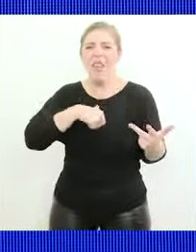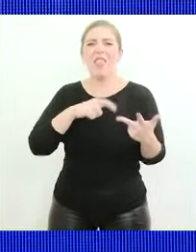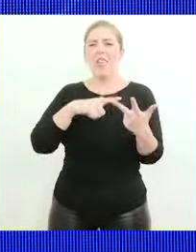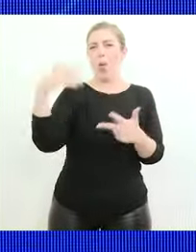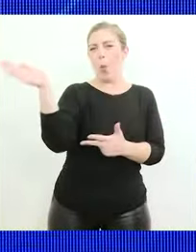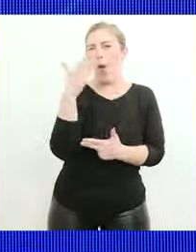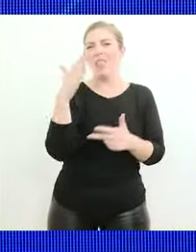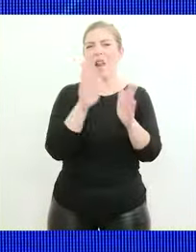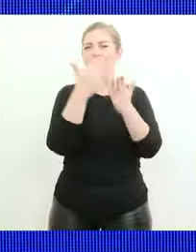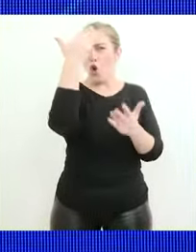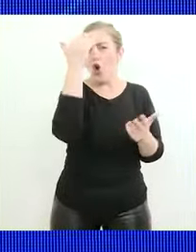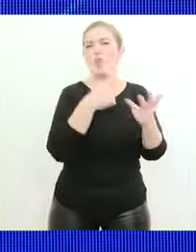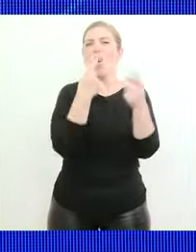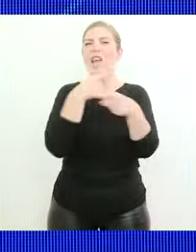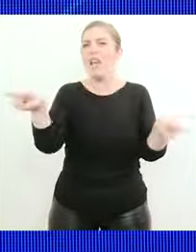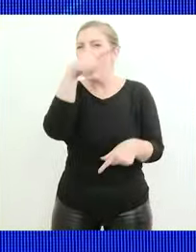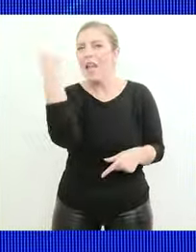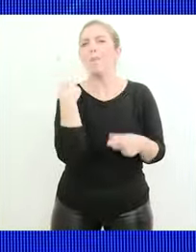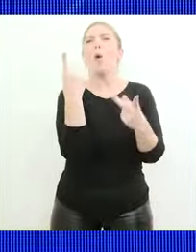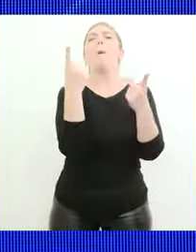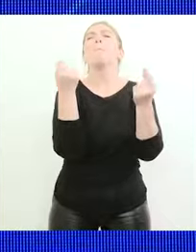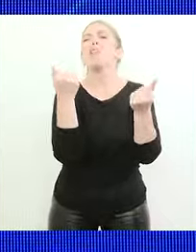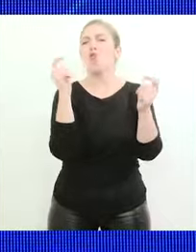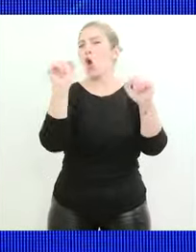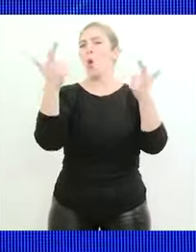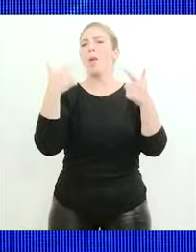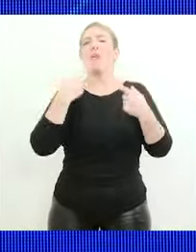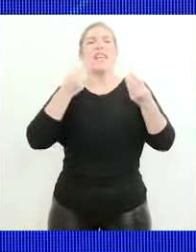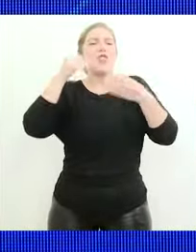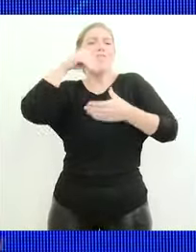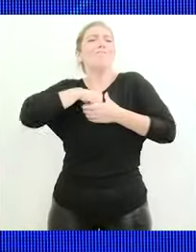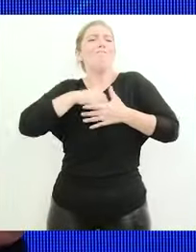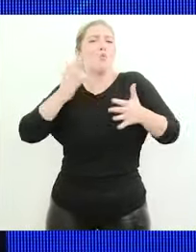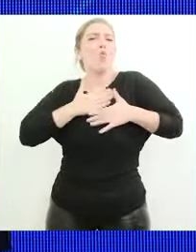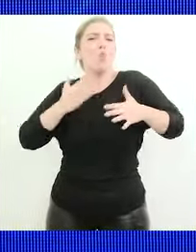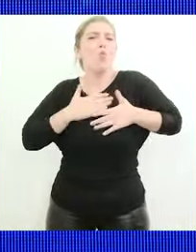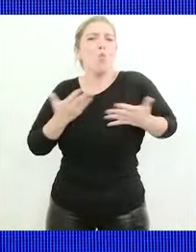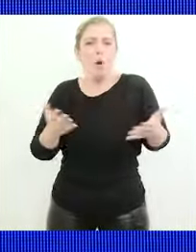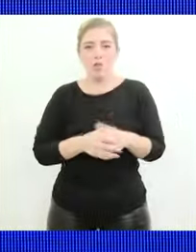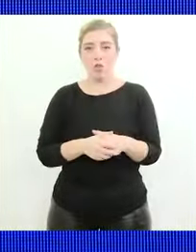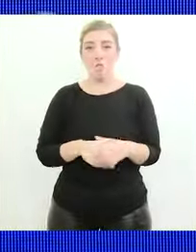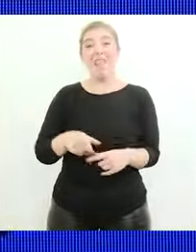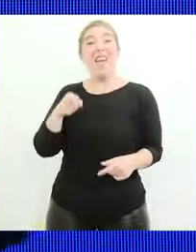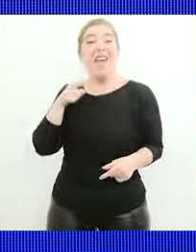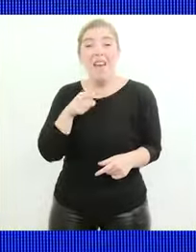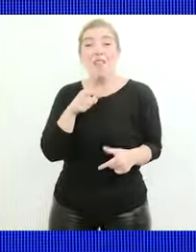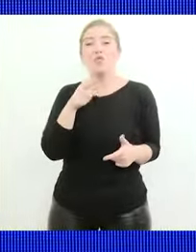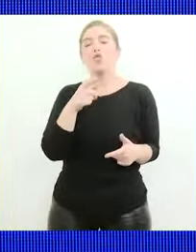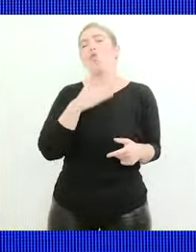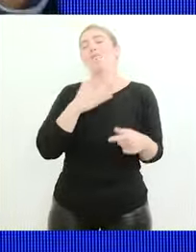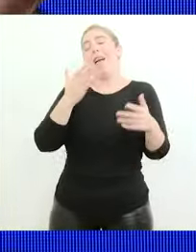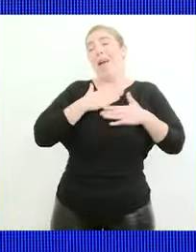constitución no tienen precio porque son de nuestra esencia y eso me hace absolutamente